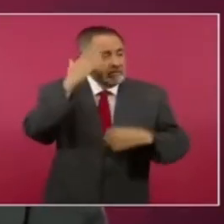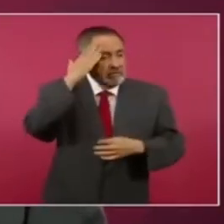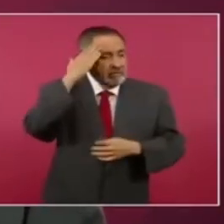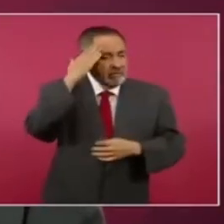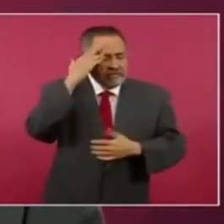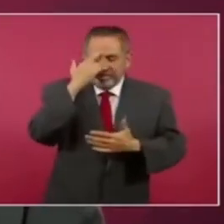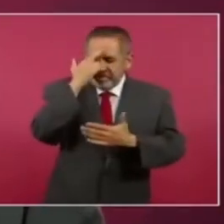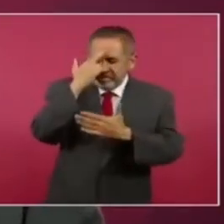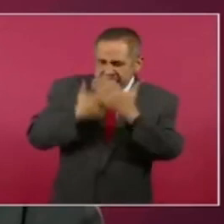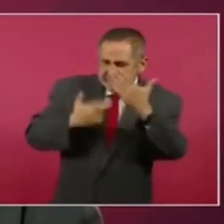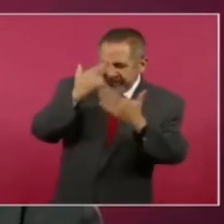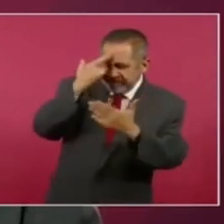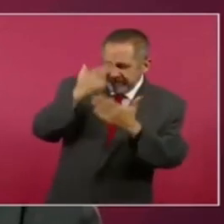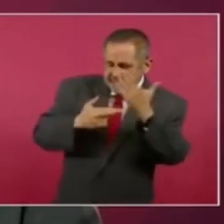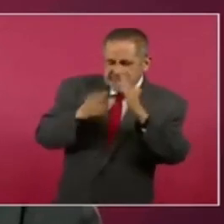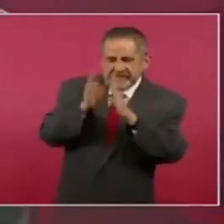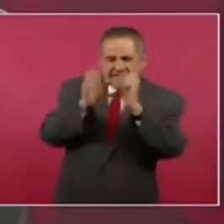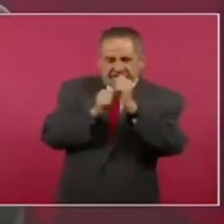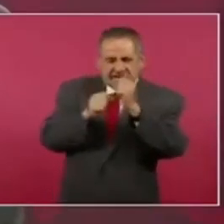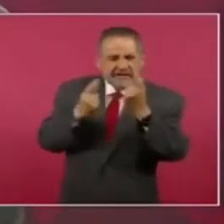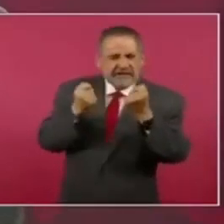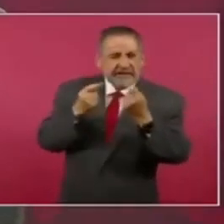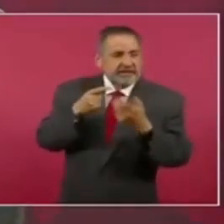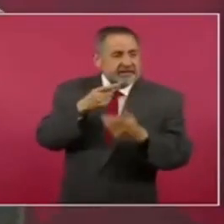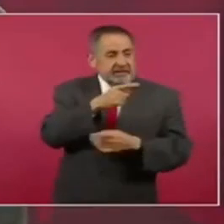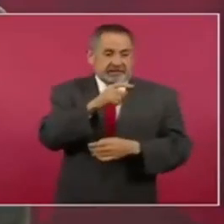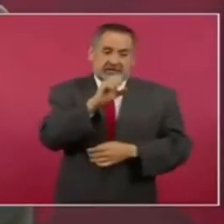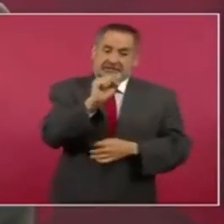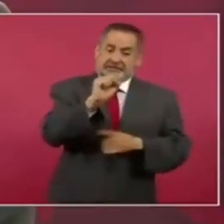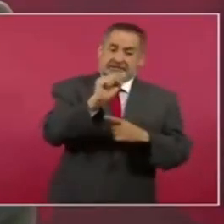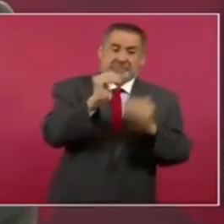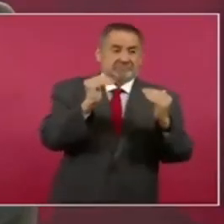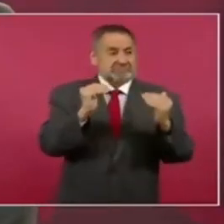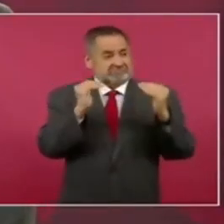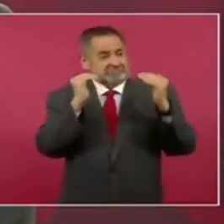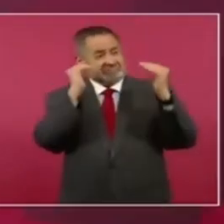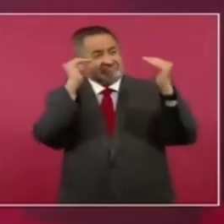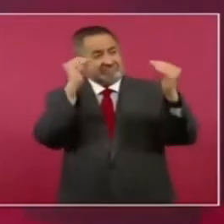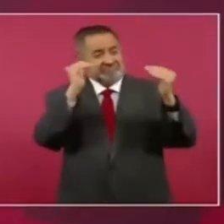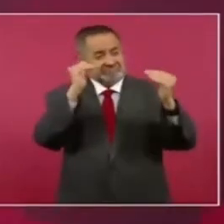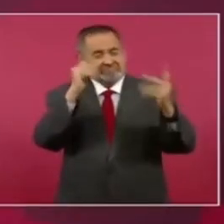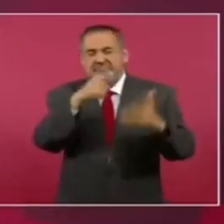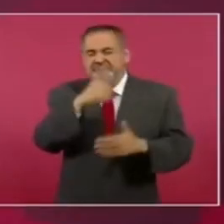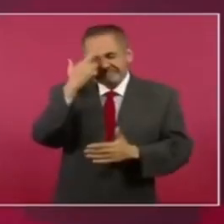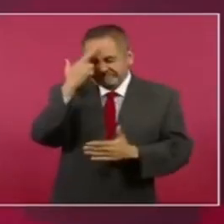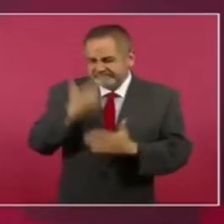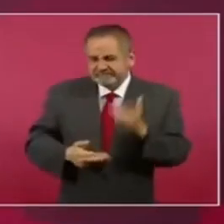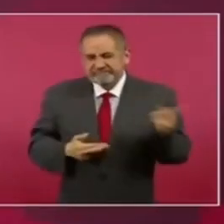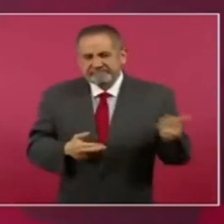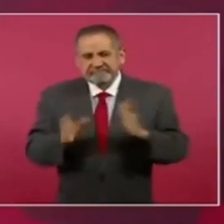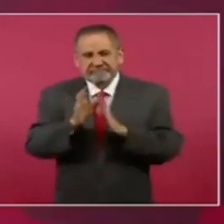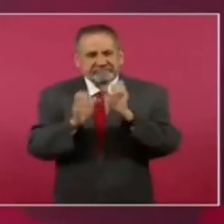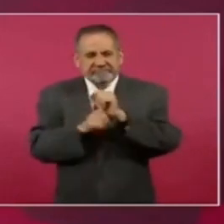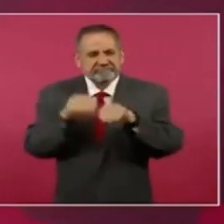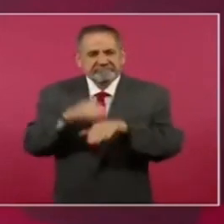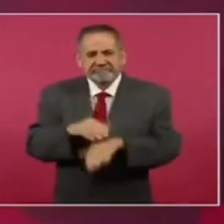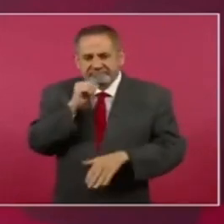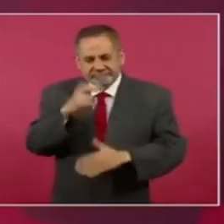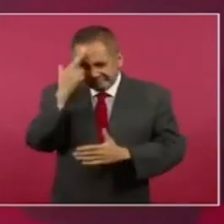de la Suprema Corte, la Constitución.